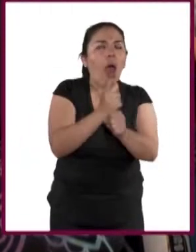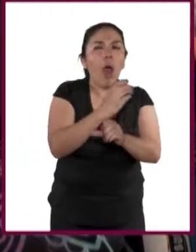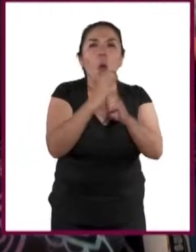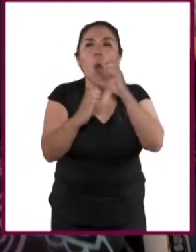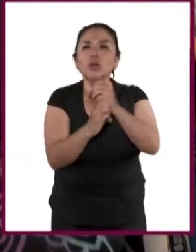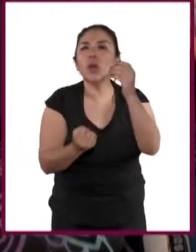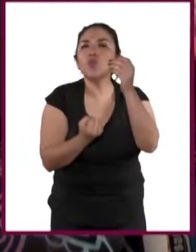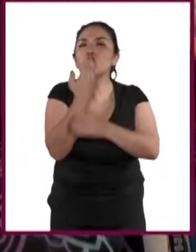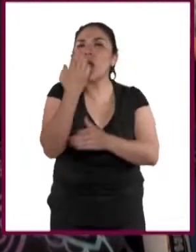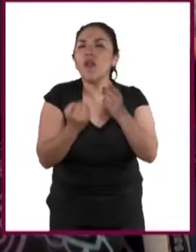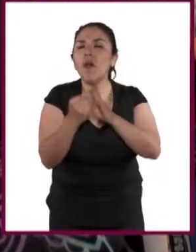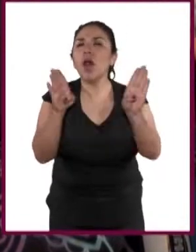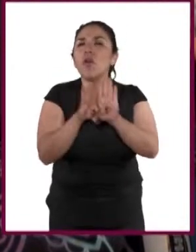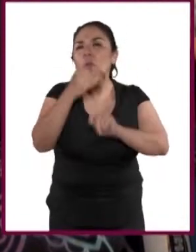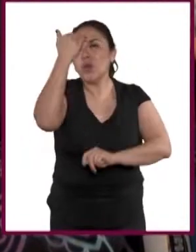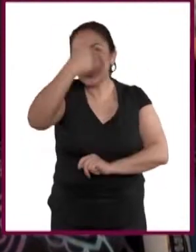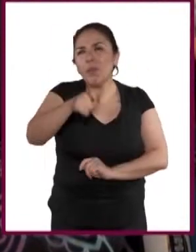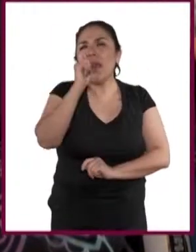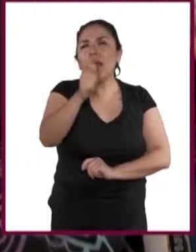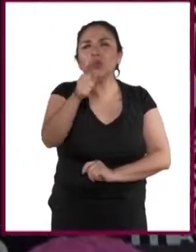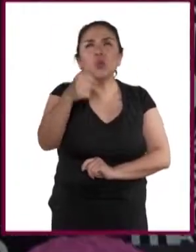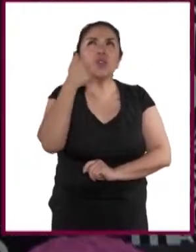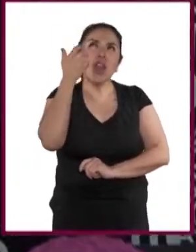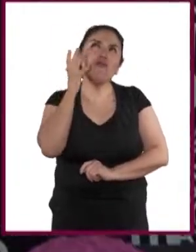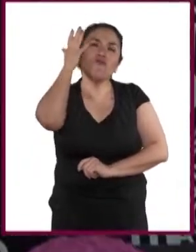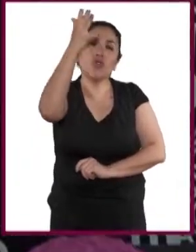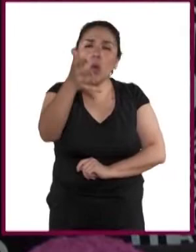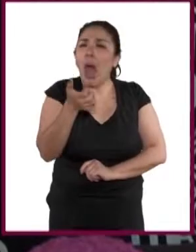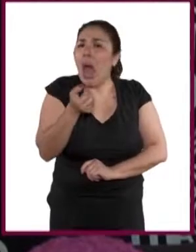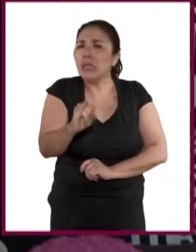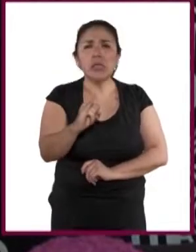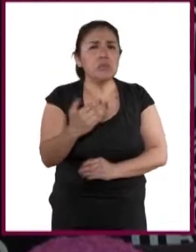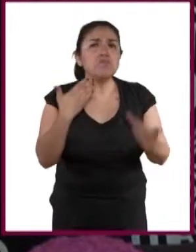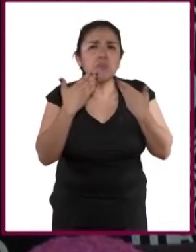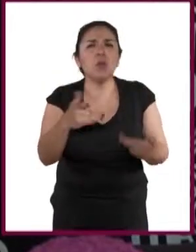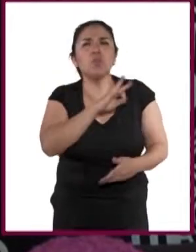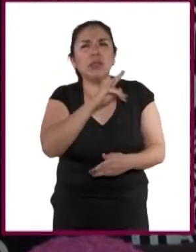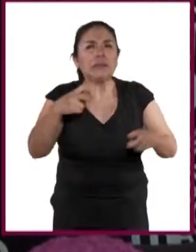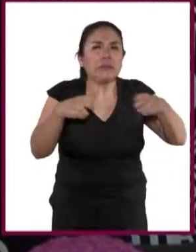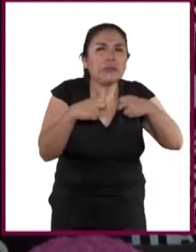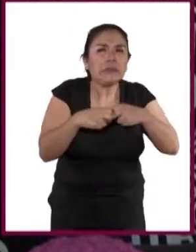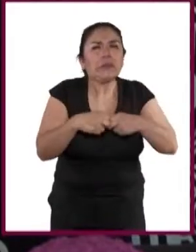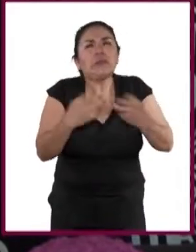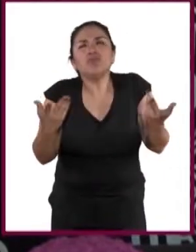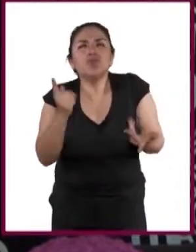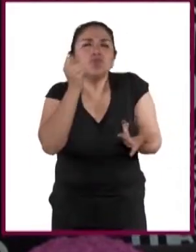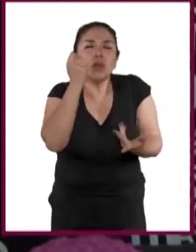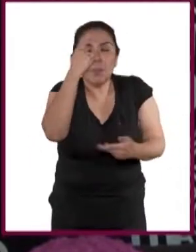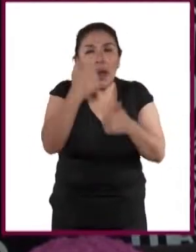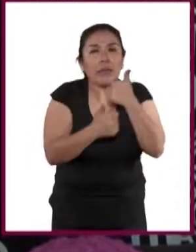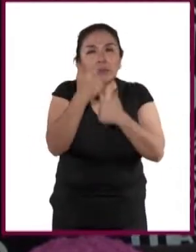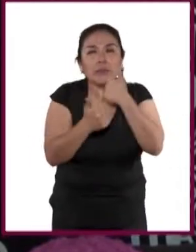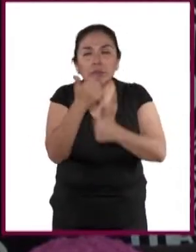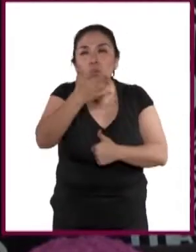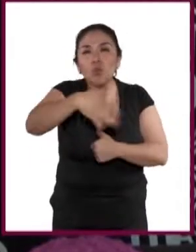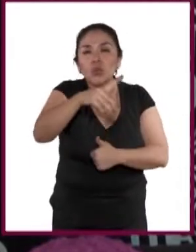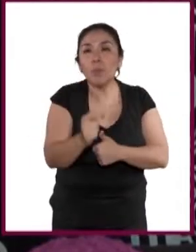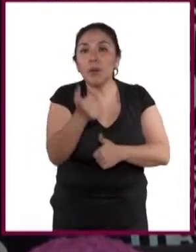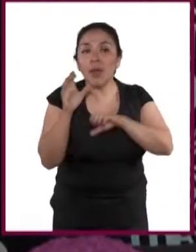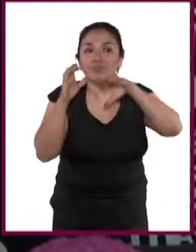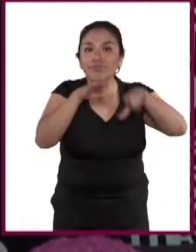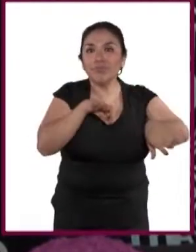seguir definiendo lo que somos y nos gustaría. Sea como sea, tal vez estés nervioso o nerviosa a la hora de buscar tu primer empleo.